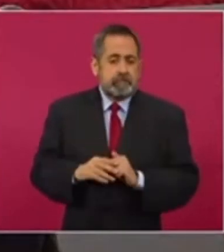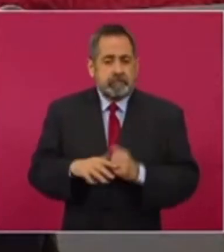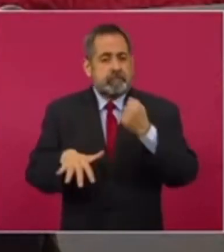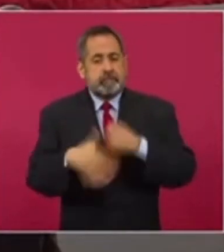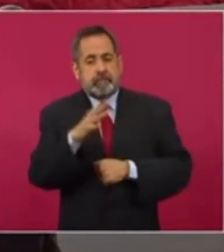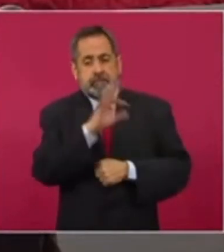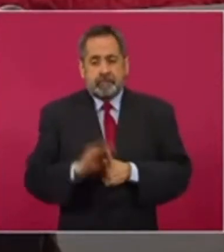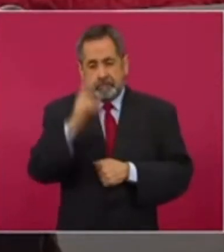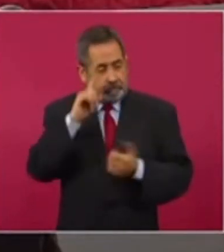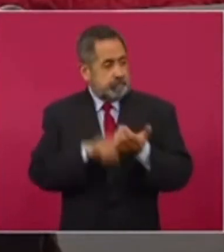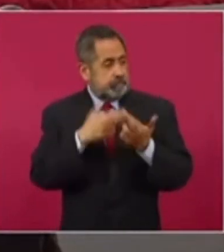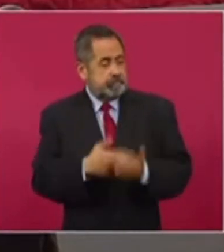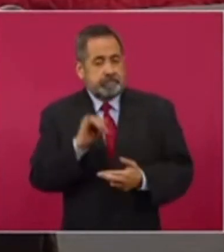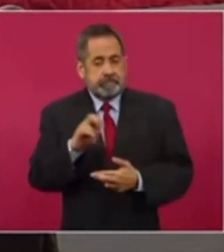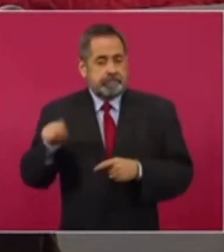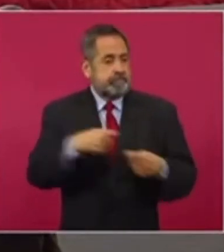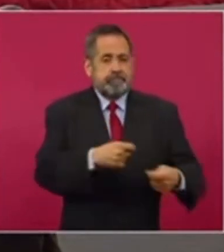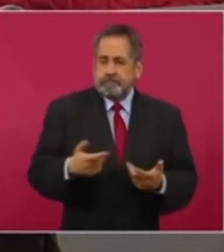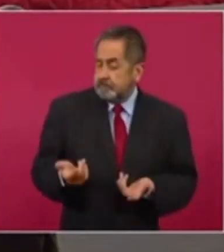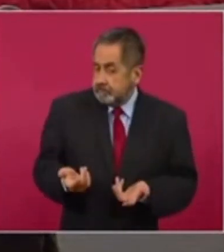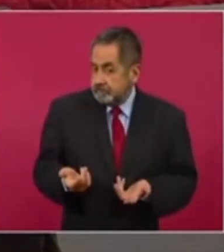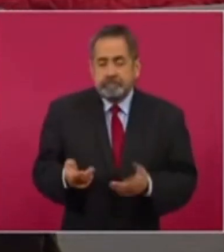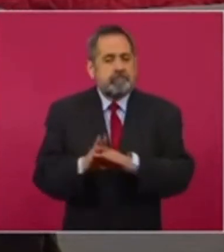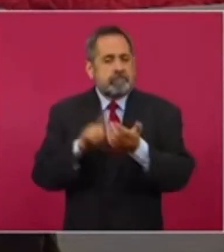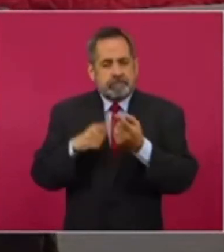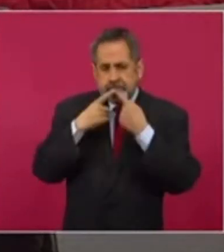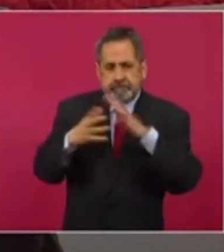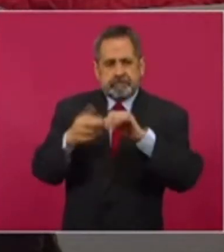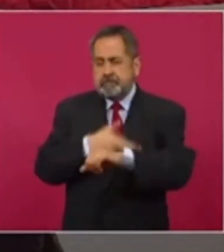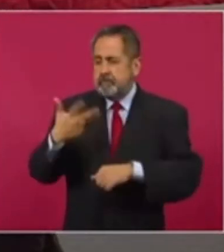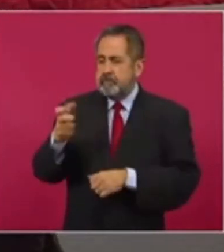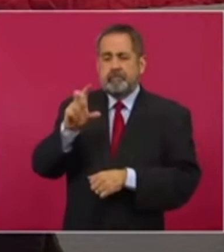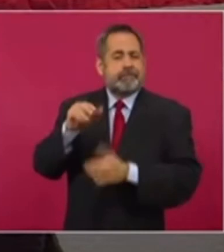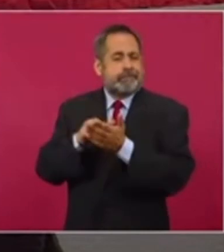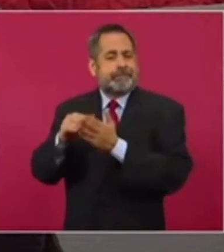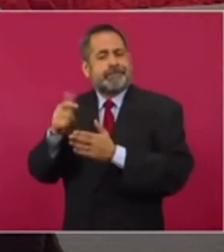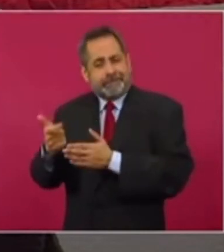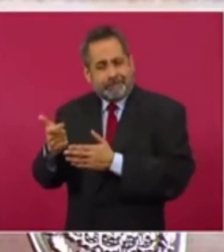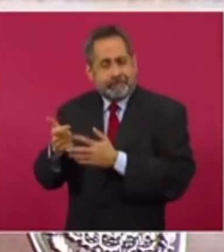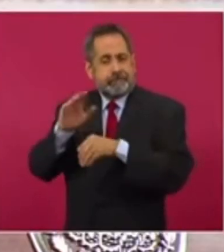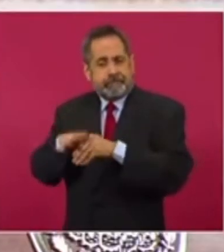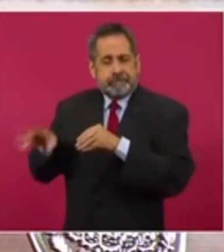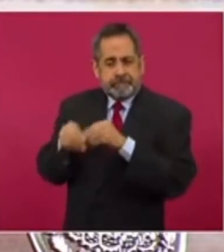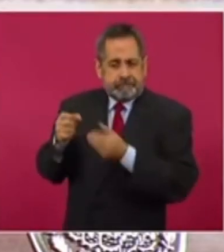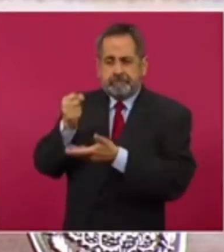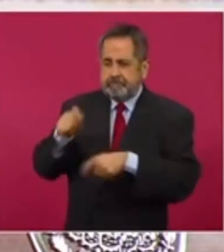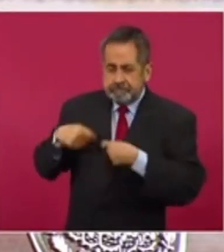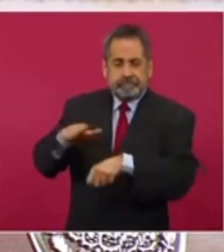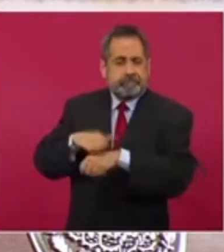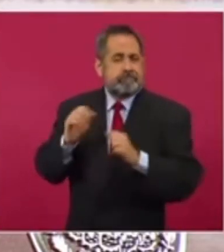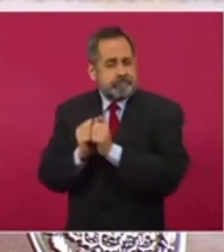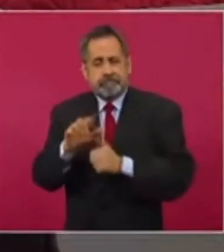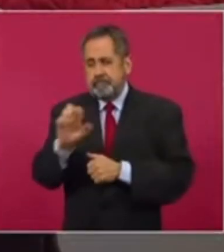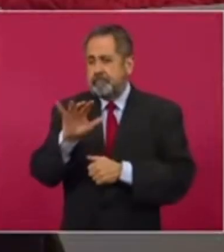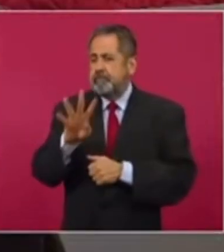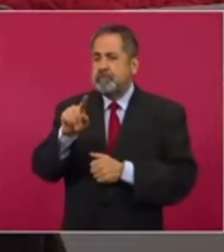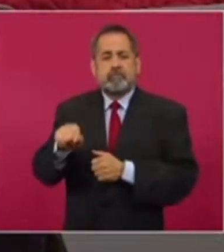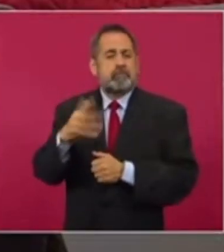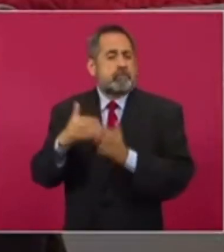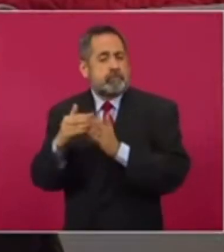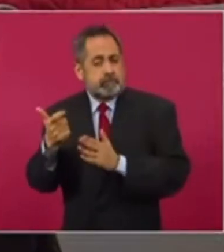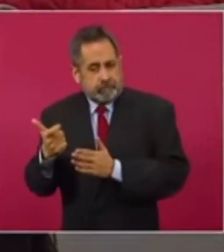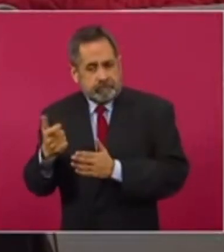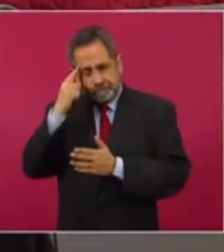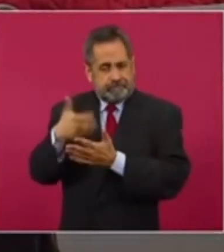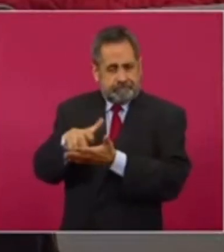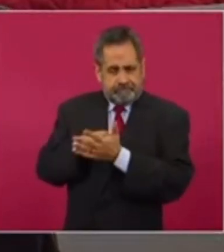a 15% del gasto operativo remanente. Es decir, digamos, ya en su conjunto, entre los 830 millones de pesos adicionales al presupuesto normal y los 554.5 millones de pesos